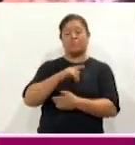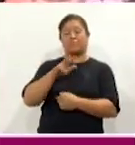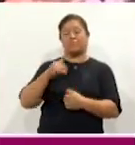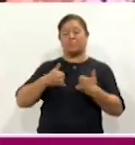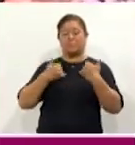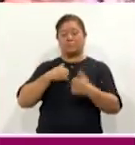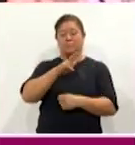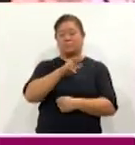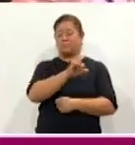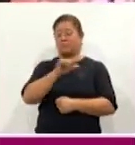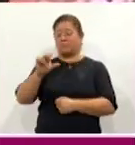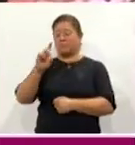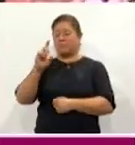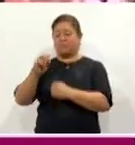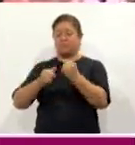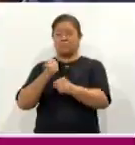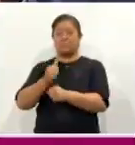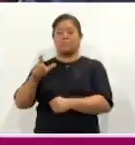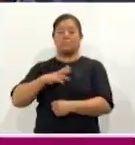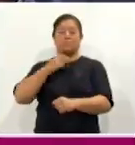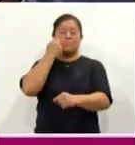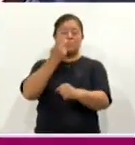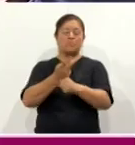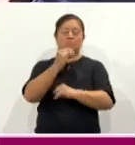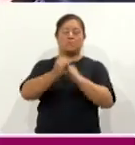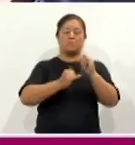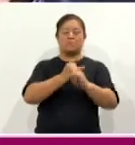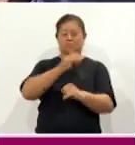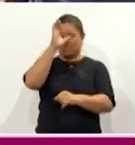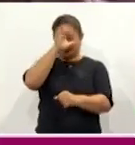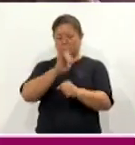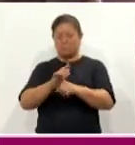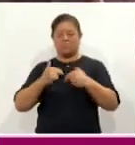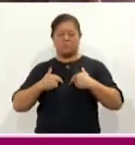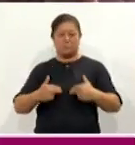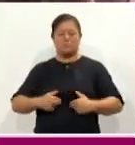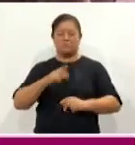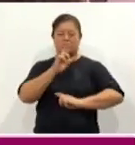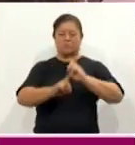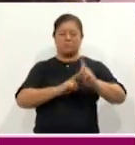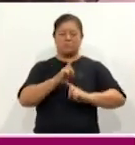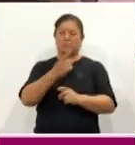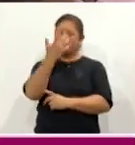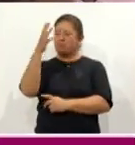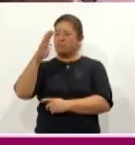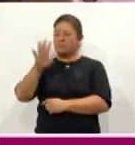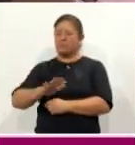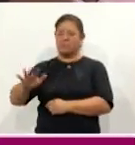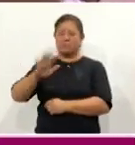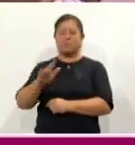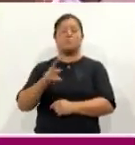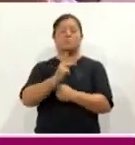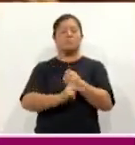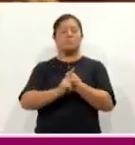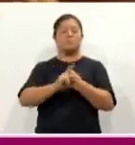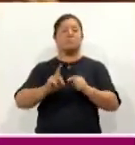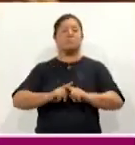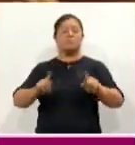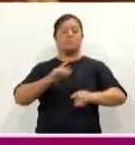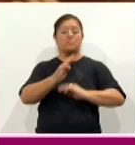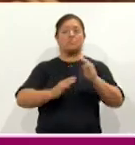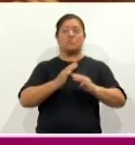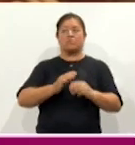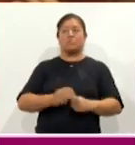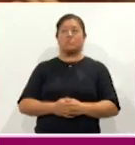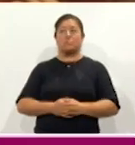edad que realizarán voluntariados internacionales de tipo cultural, humanitario, deportivo y ecológico en diferentes países del mundo. Su